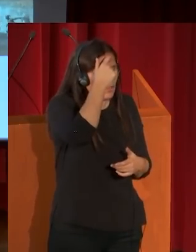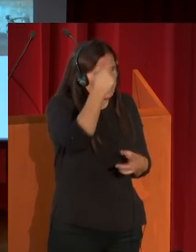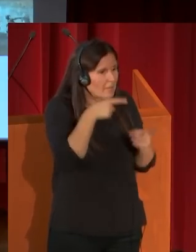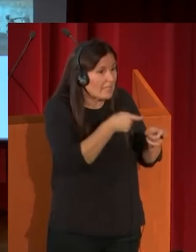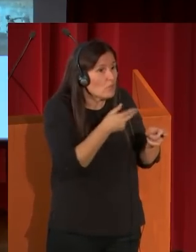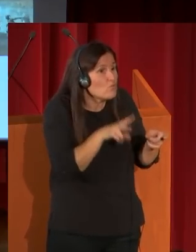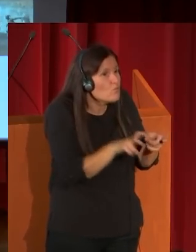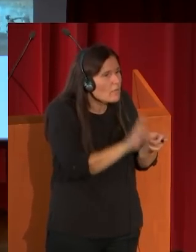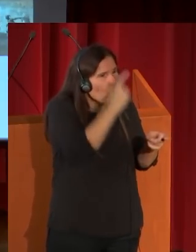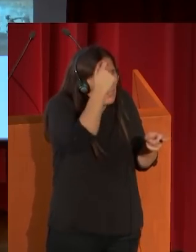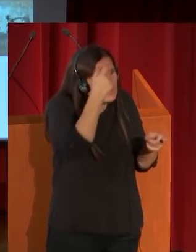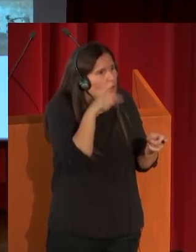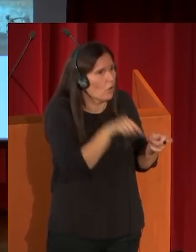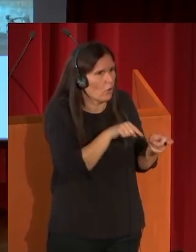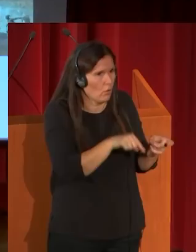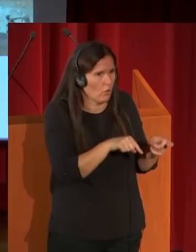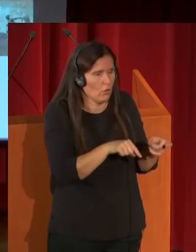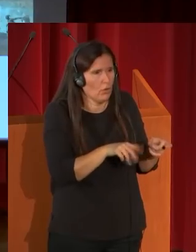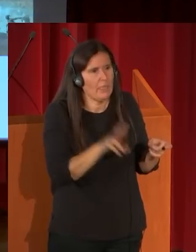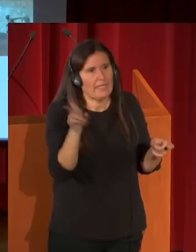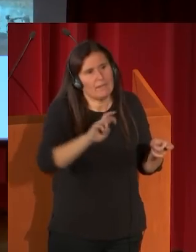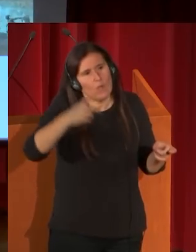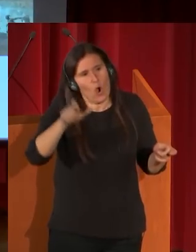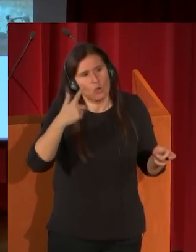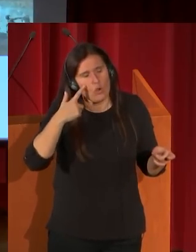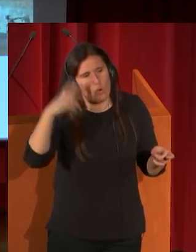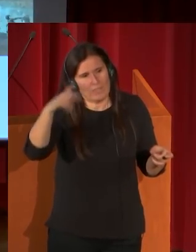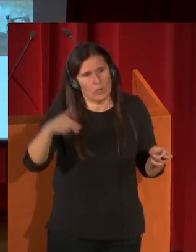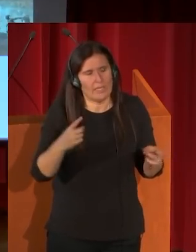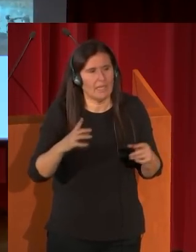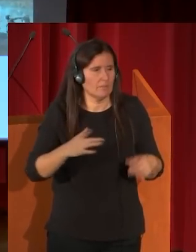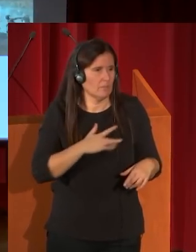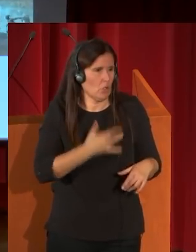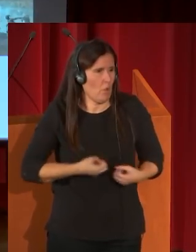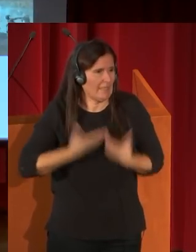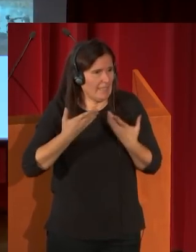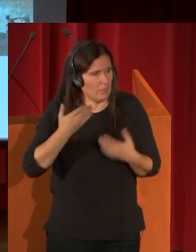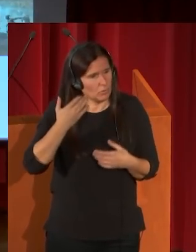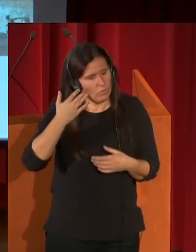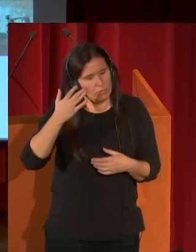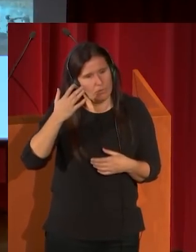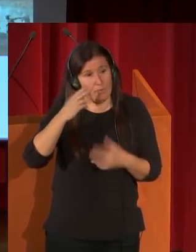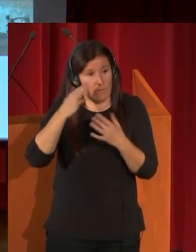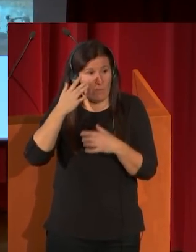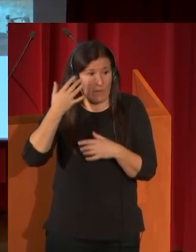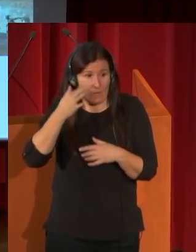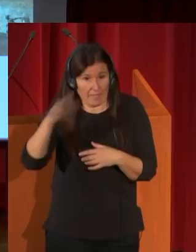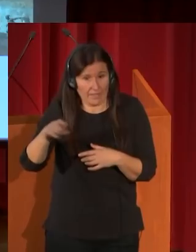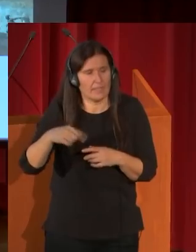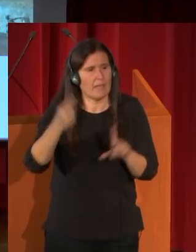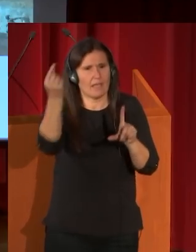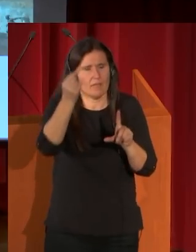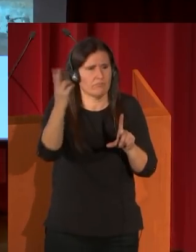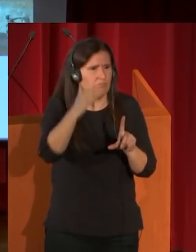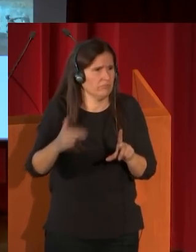deriva del de Horace Fernet, este pintor del romanticismo francés, que había representado batallas de hasta nueve metros, que